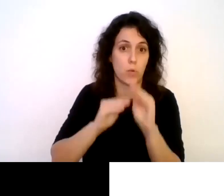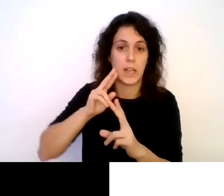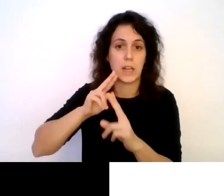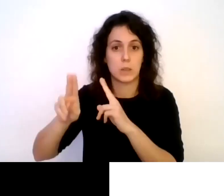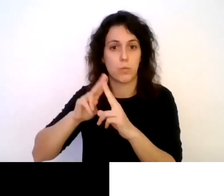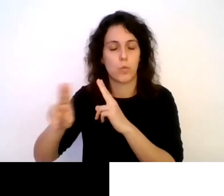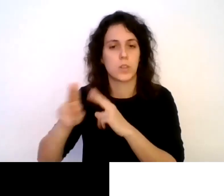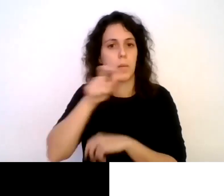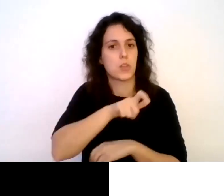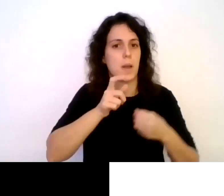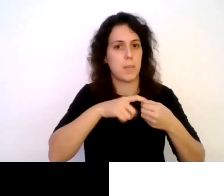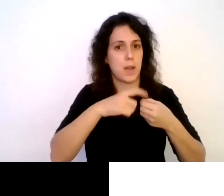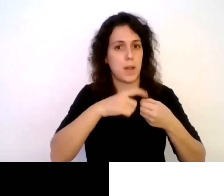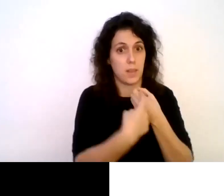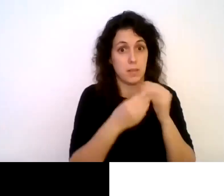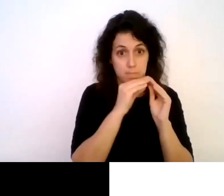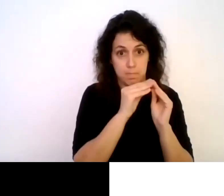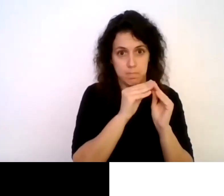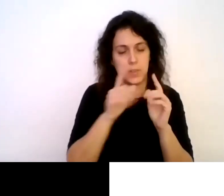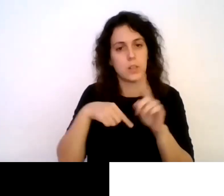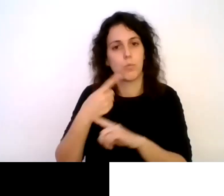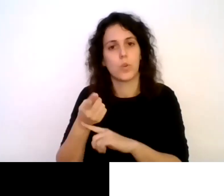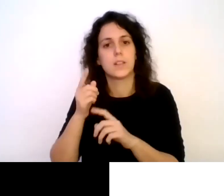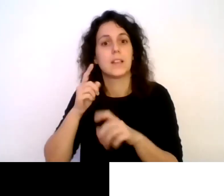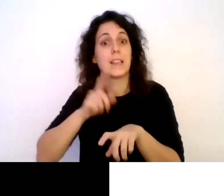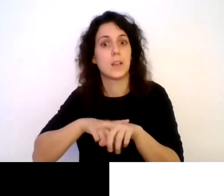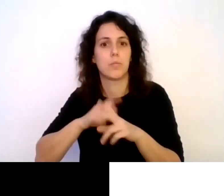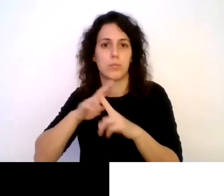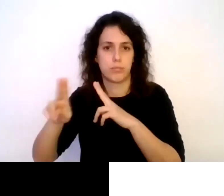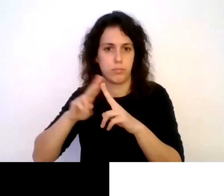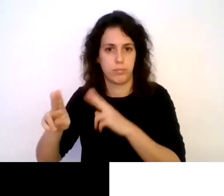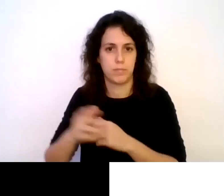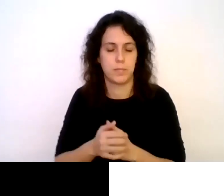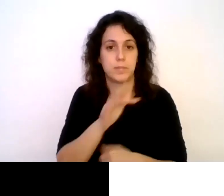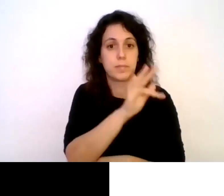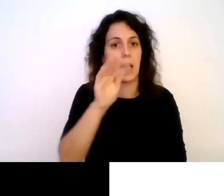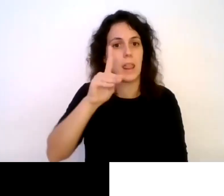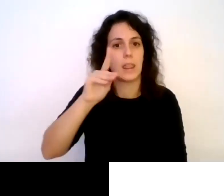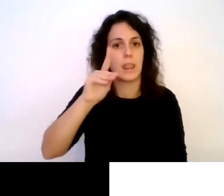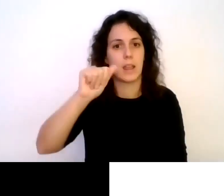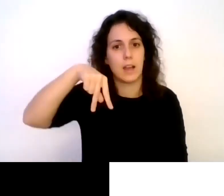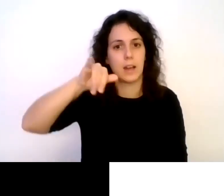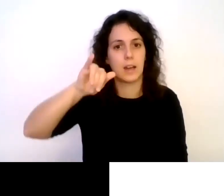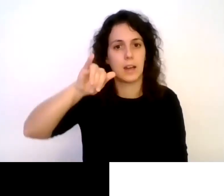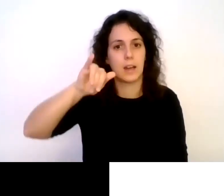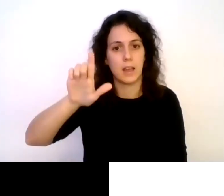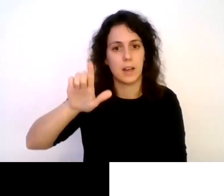hayan hecho los participantes entonces si te parece adelante Dani y hasta ahorita Felipe